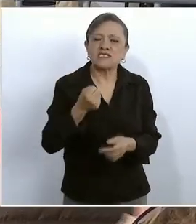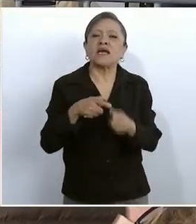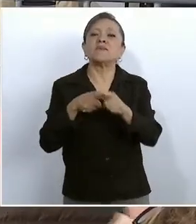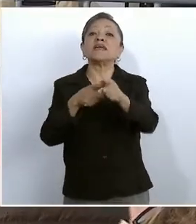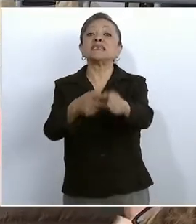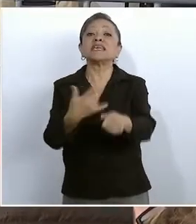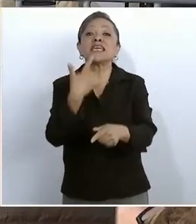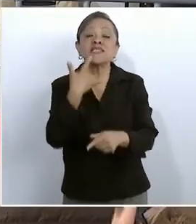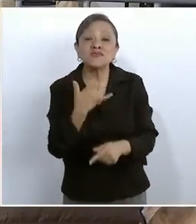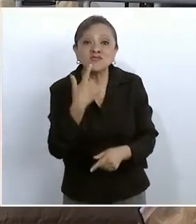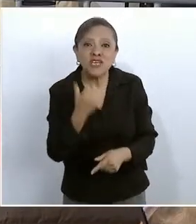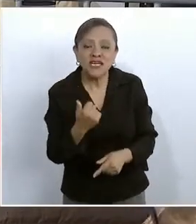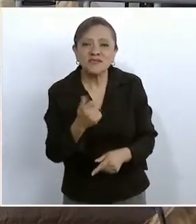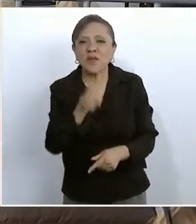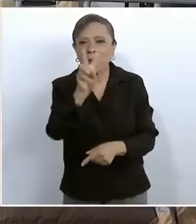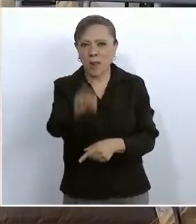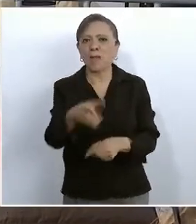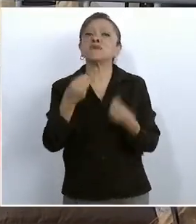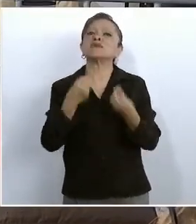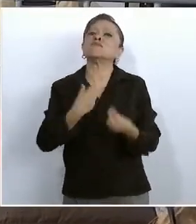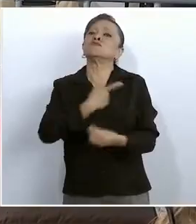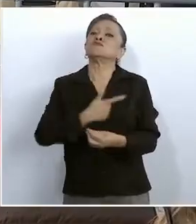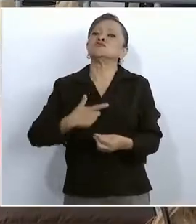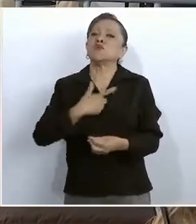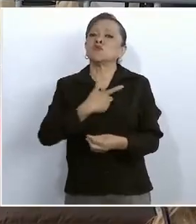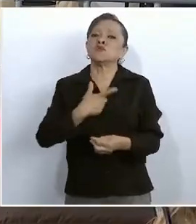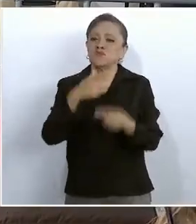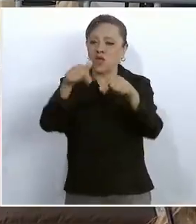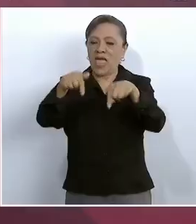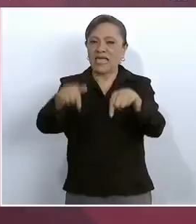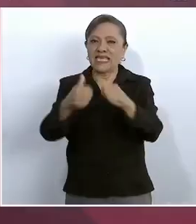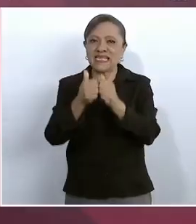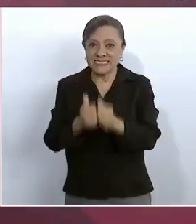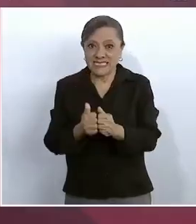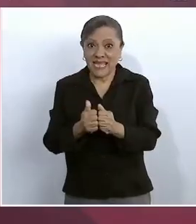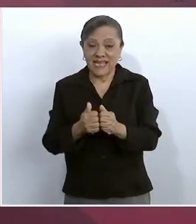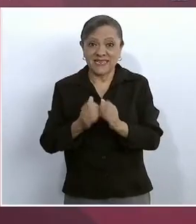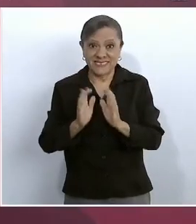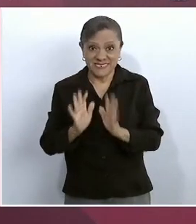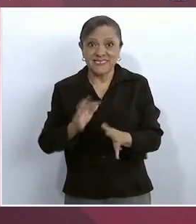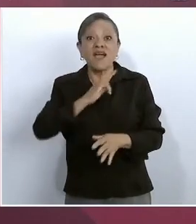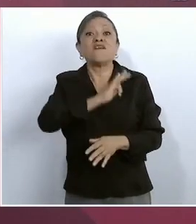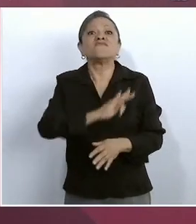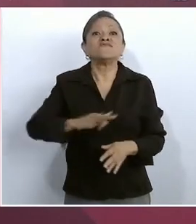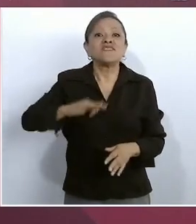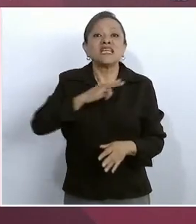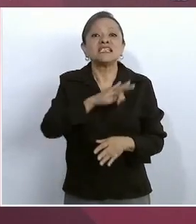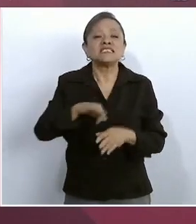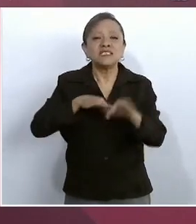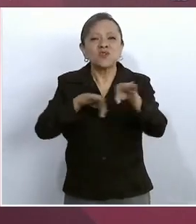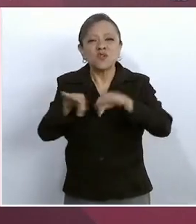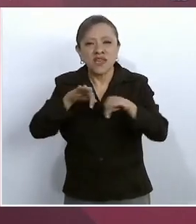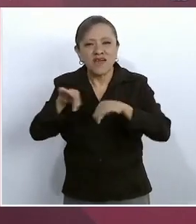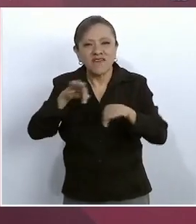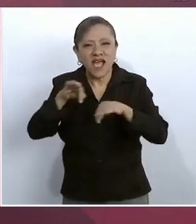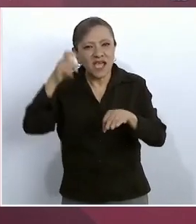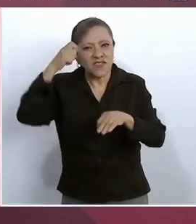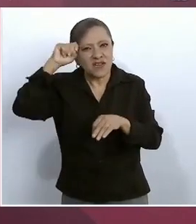Yo, mucho gusto la verdad estar aquí, yo felicito a los trabajadores de la construcción.